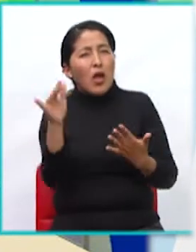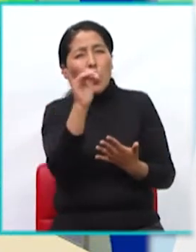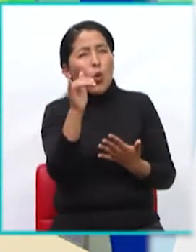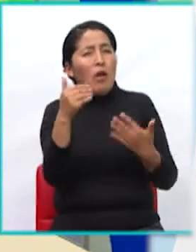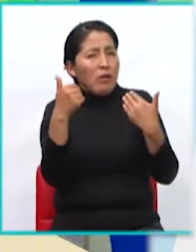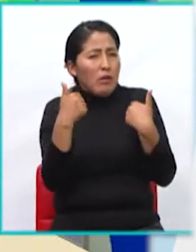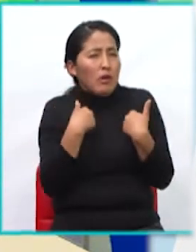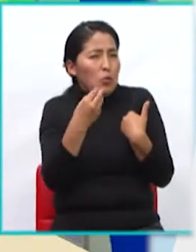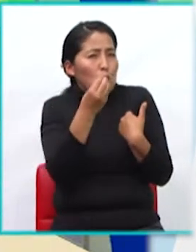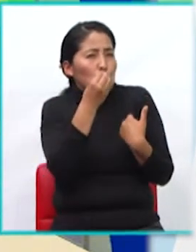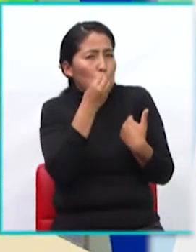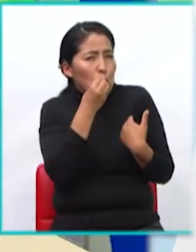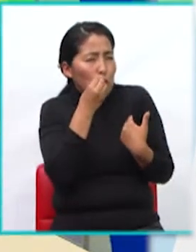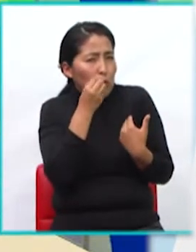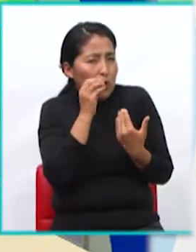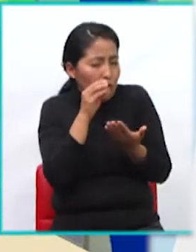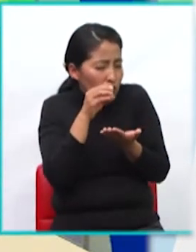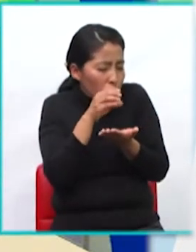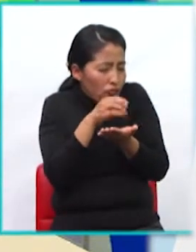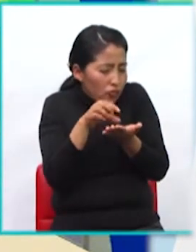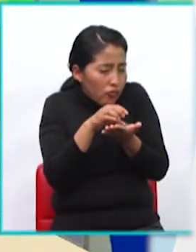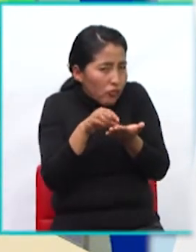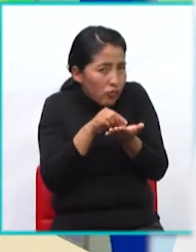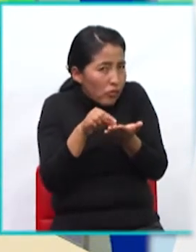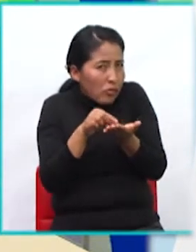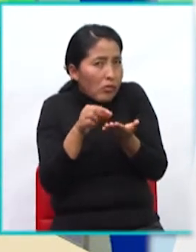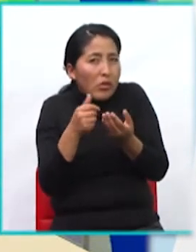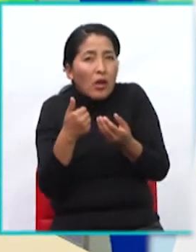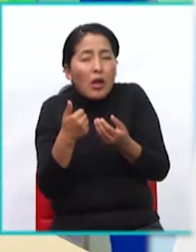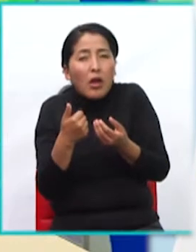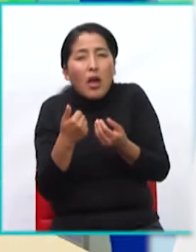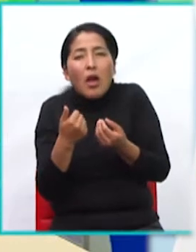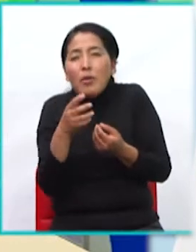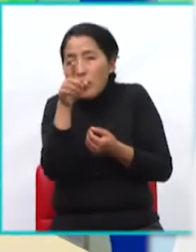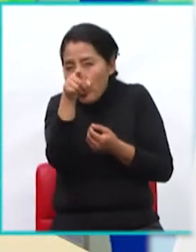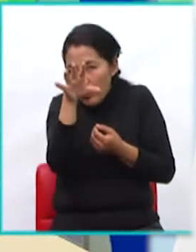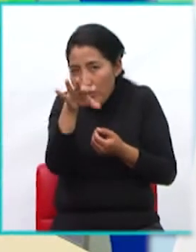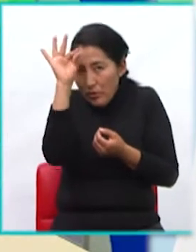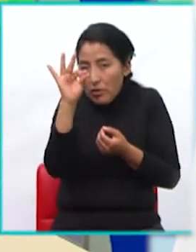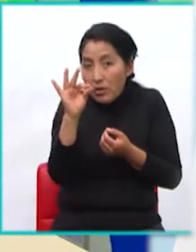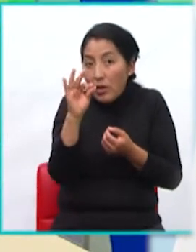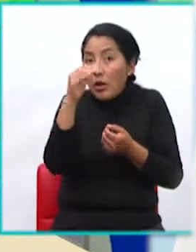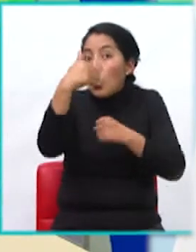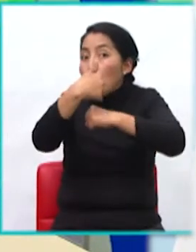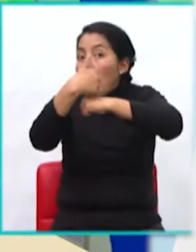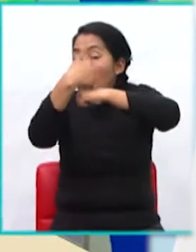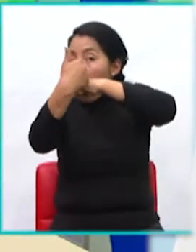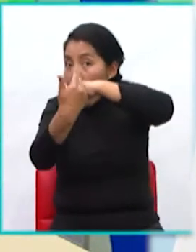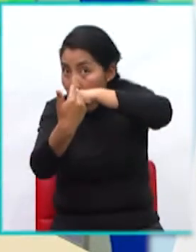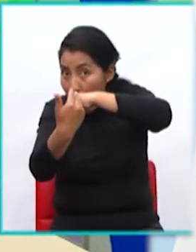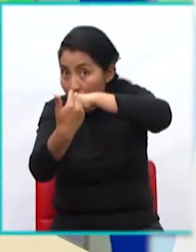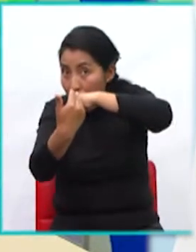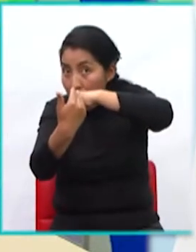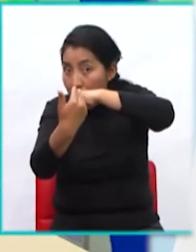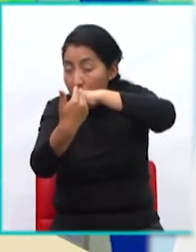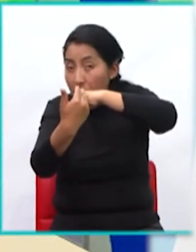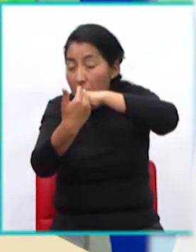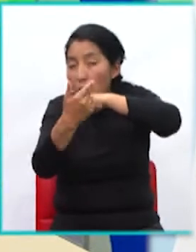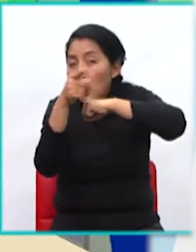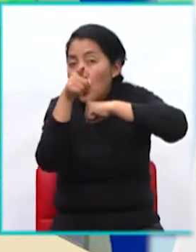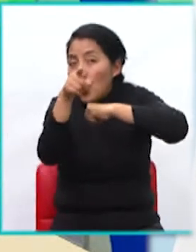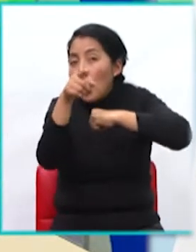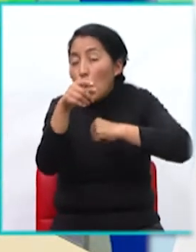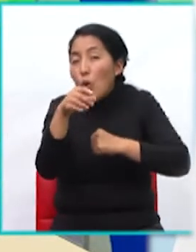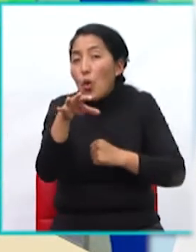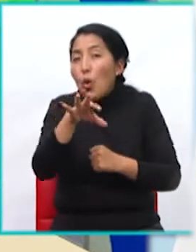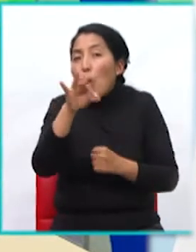cereal. Entonces, yo te voy a dar a escoger. ¿Qué escogeríamos? ¿Pan? ¿O escogerías